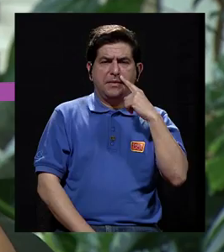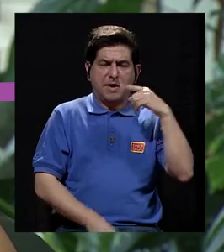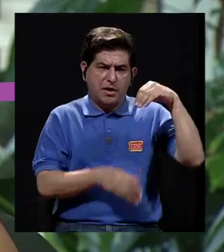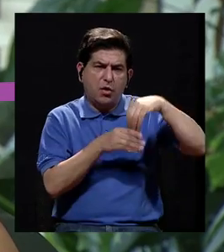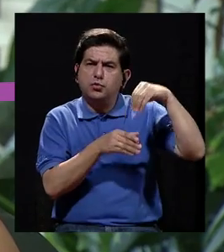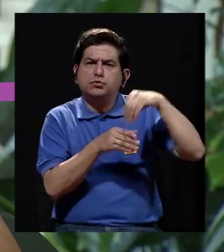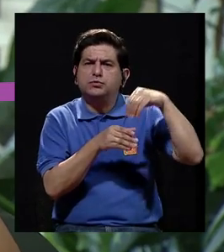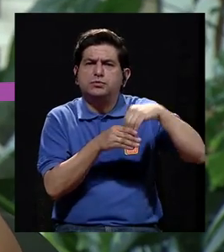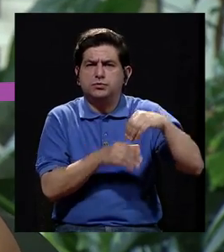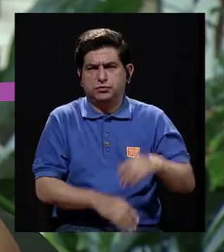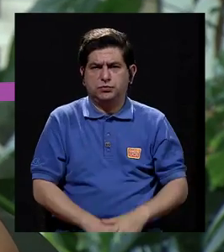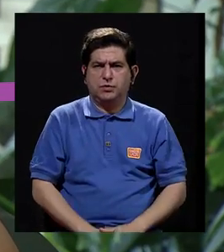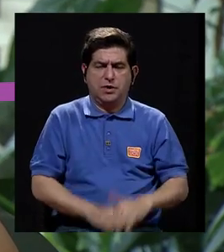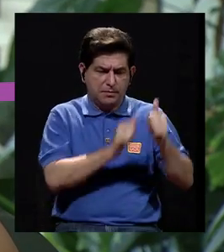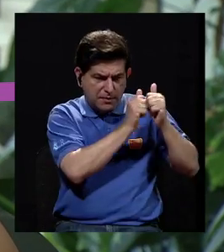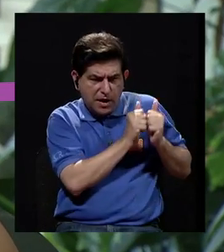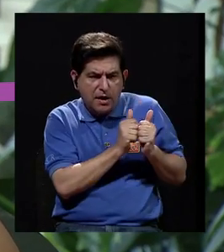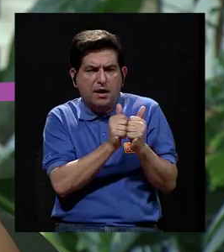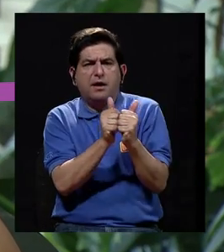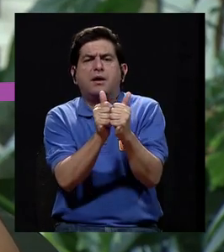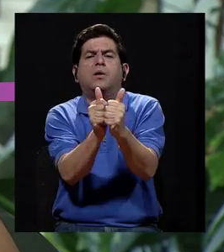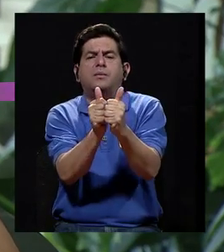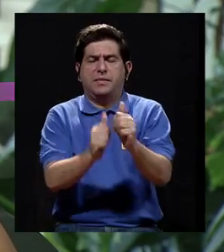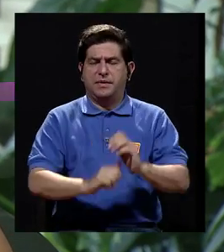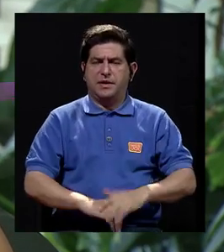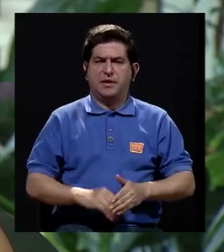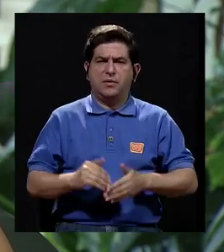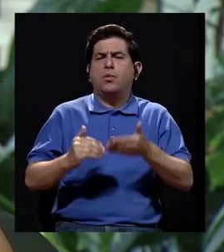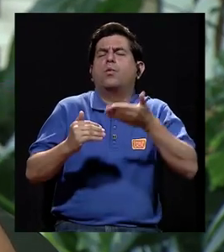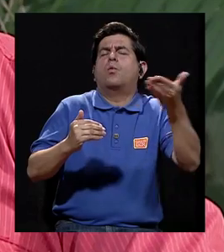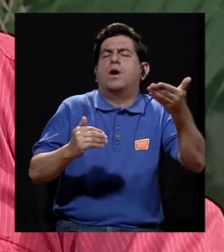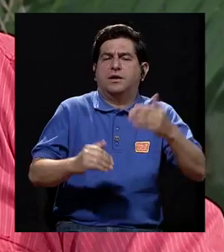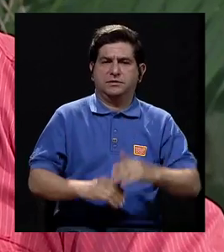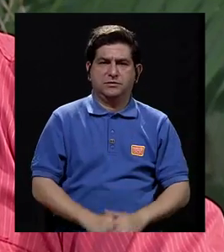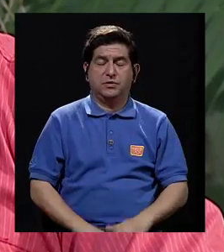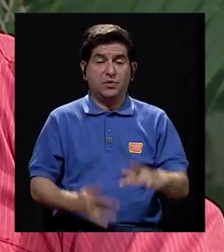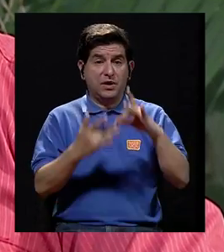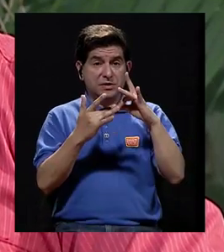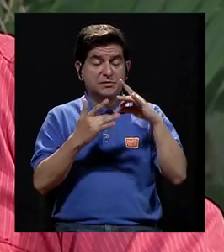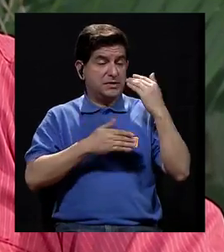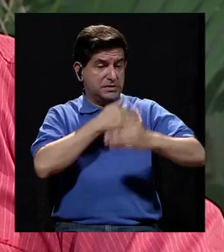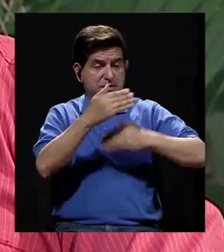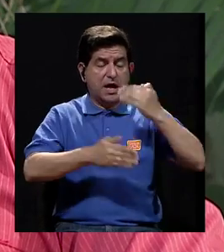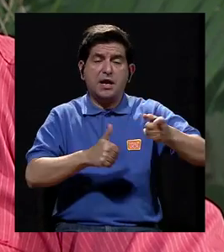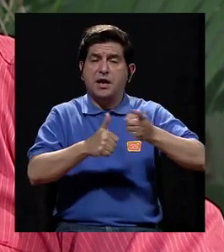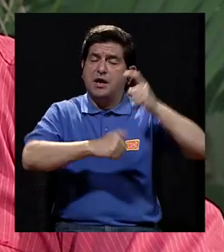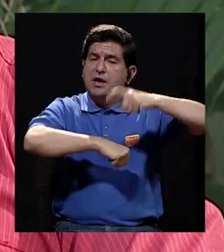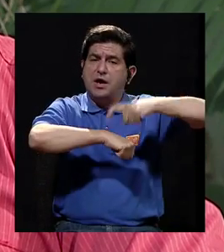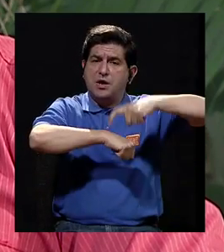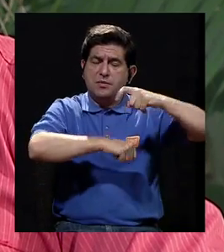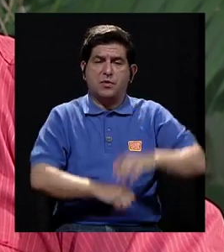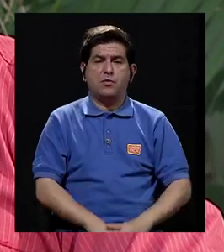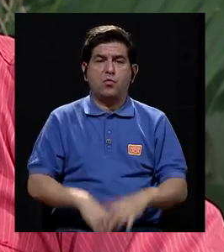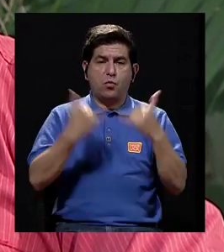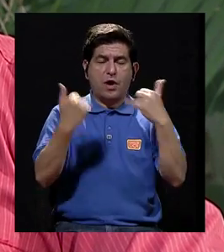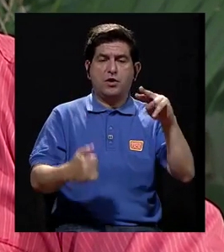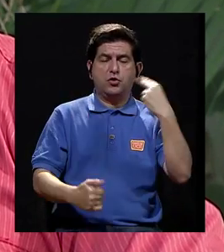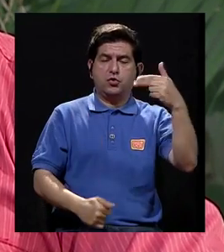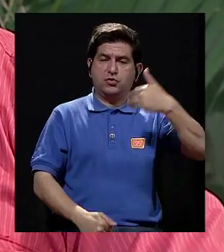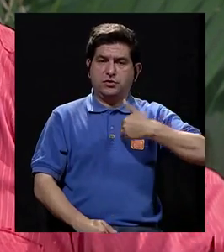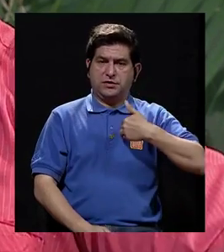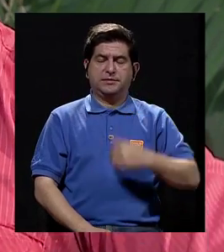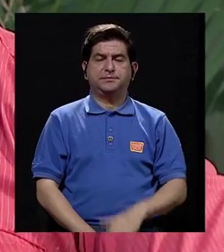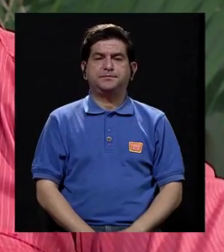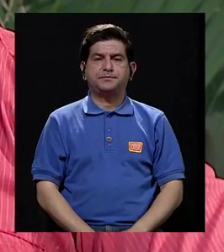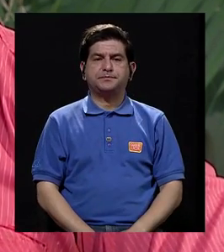el padre? ¿En qué momento es el acompañamiento que pueda hacer el padre en este proceso? Sobre todo en el proceso inicial, a partir de la noticia.